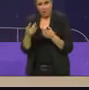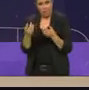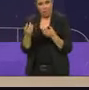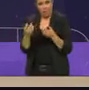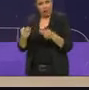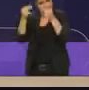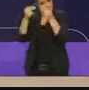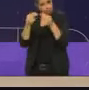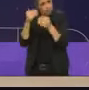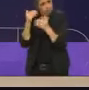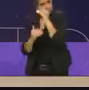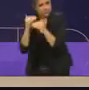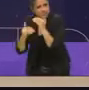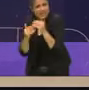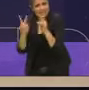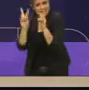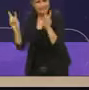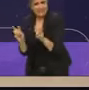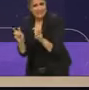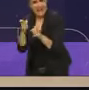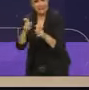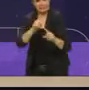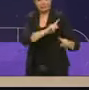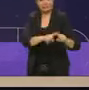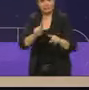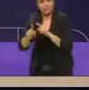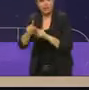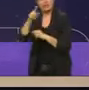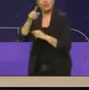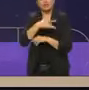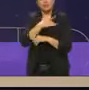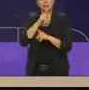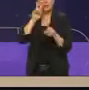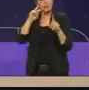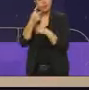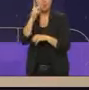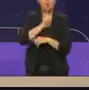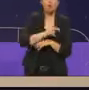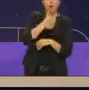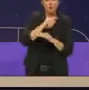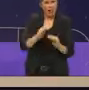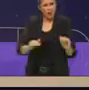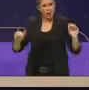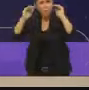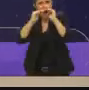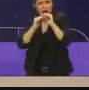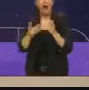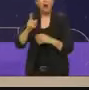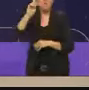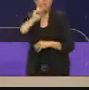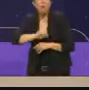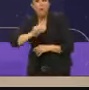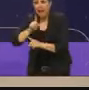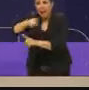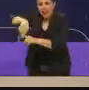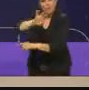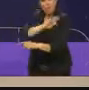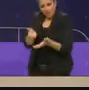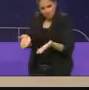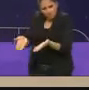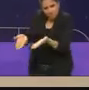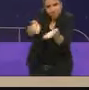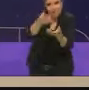una política económica con perspectiva de género más mujeres que hablan sus empresas y que puedan